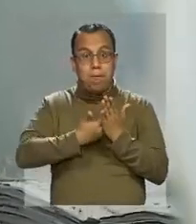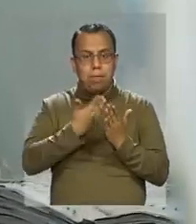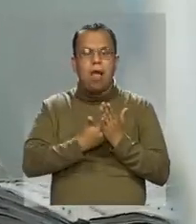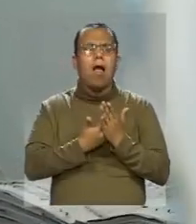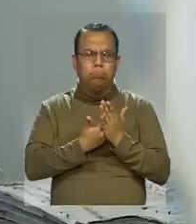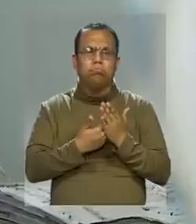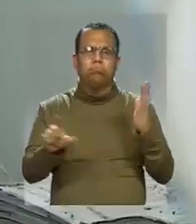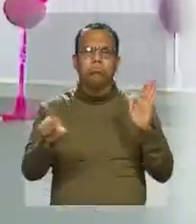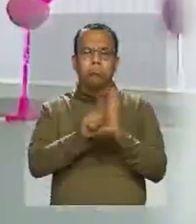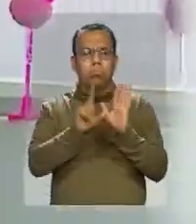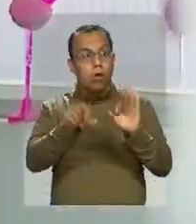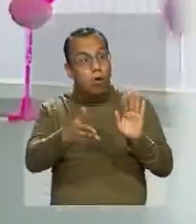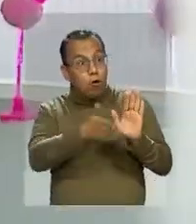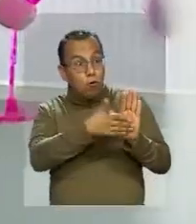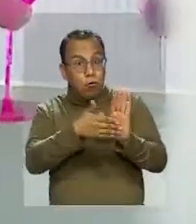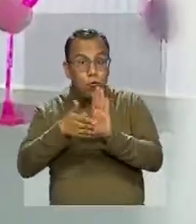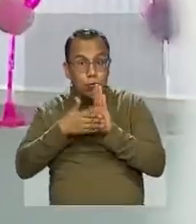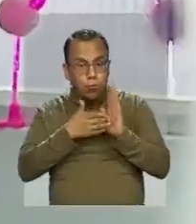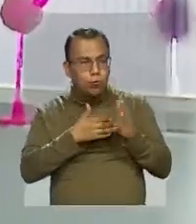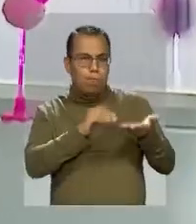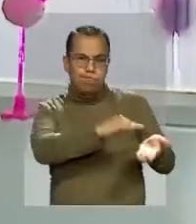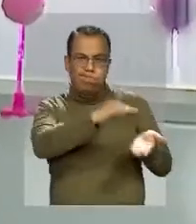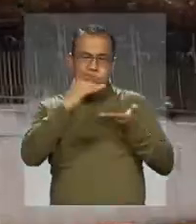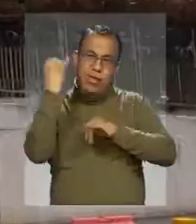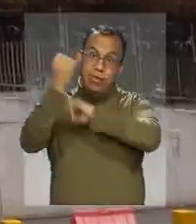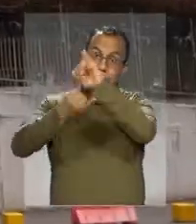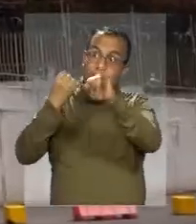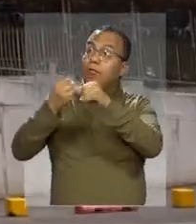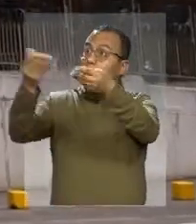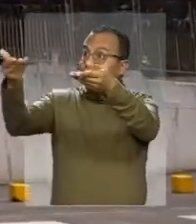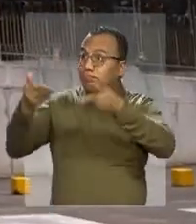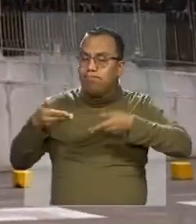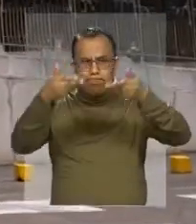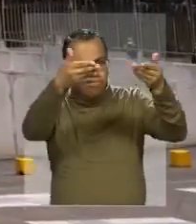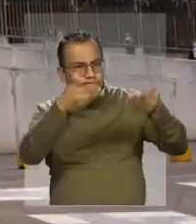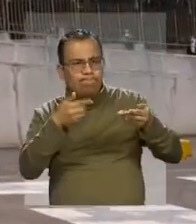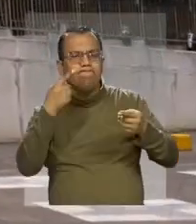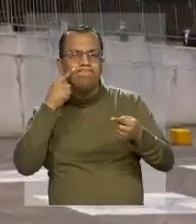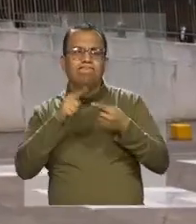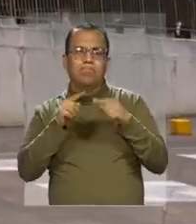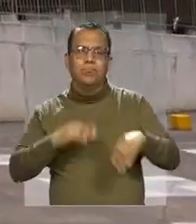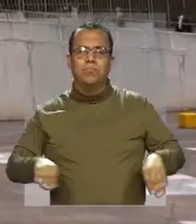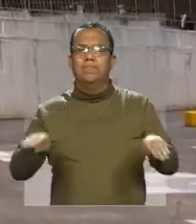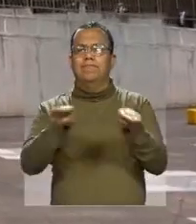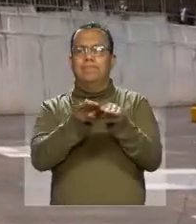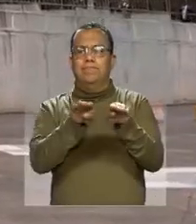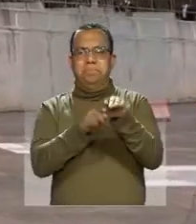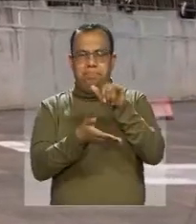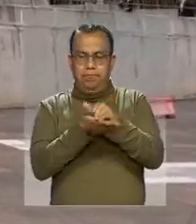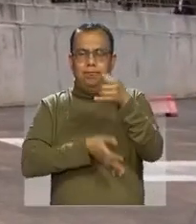permite que pruebas judiciales que provengan del exterior también puedan ser consideradas en igual sentido por la justicia de nuestro país.